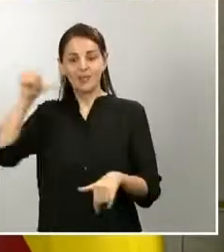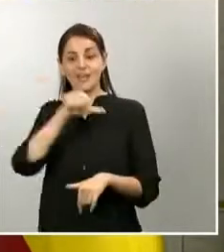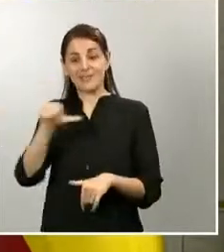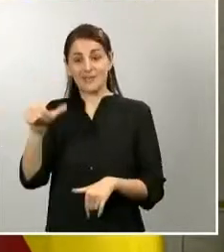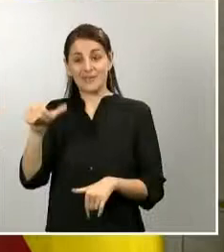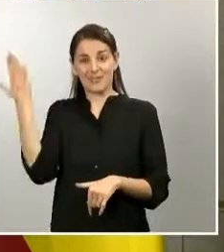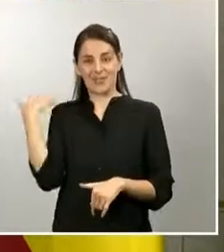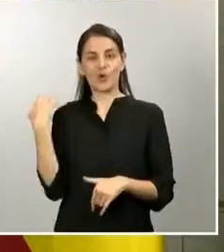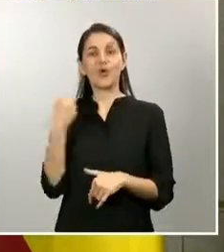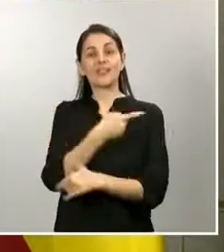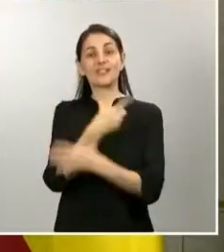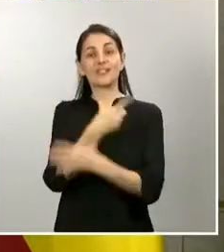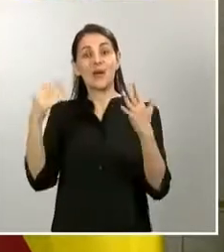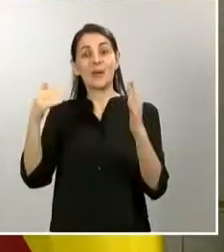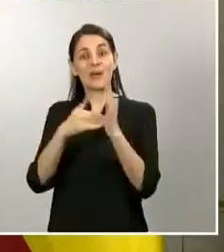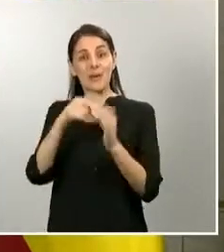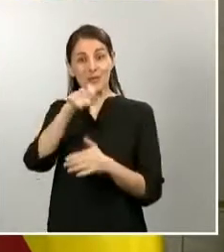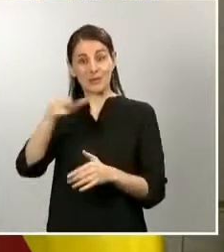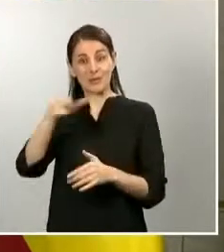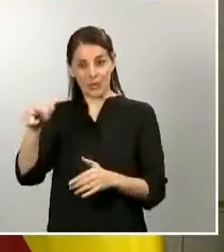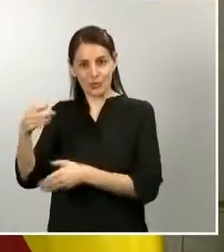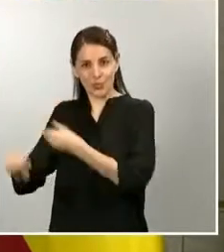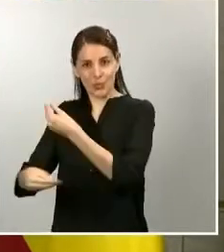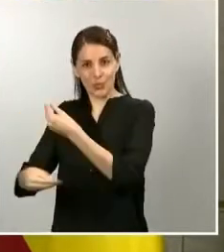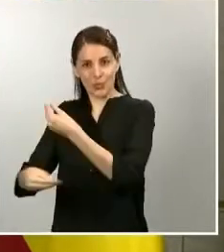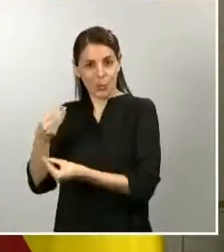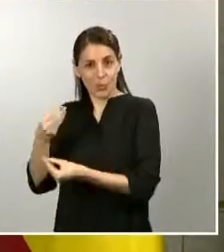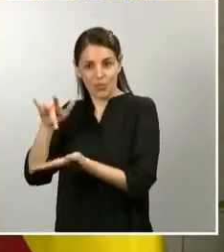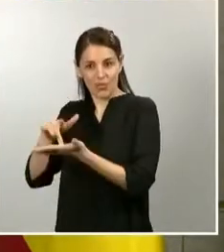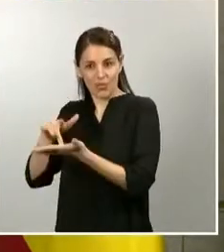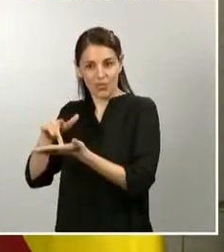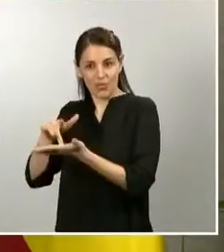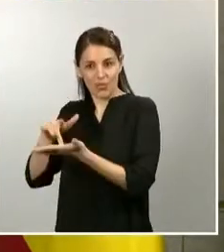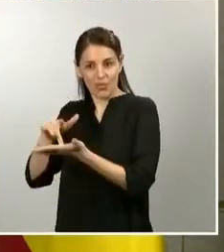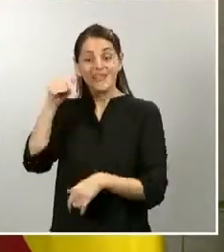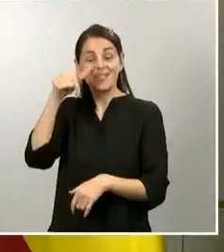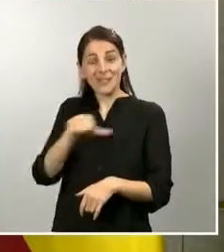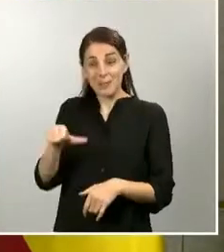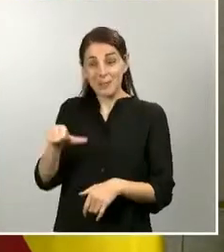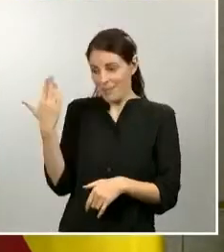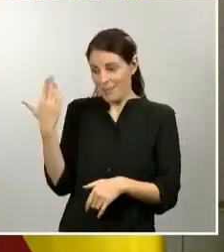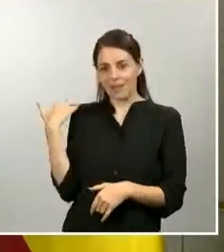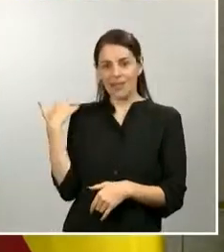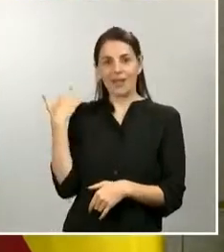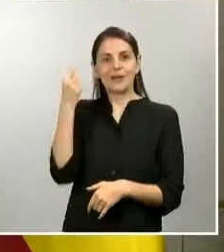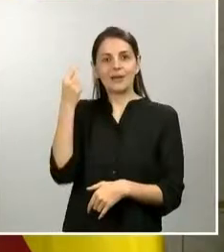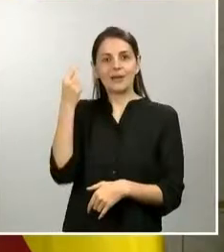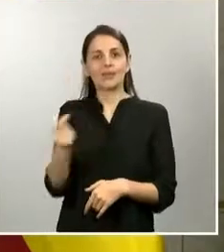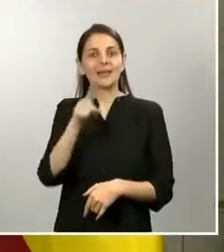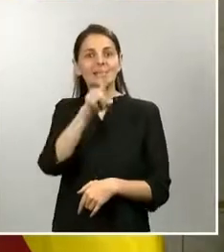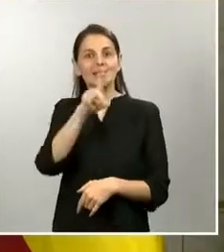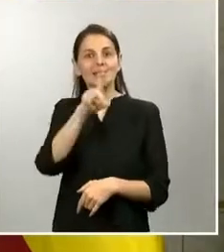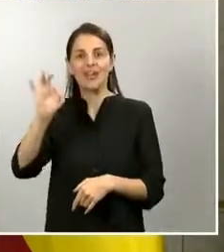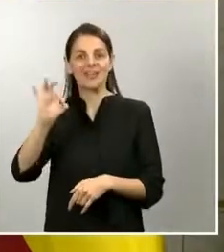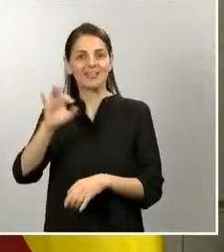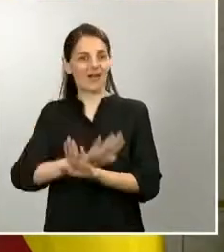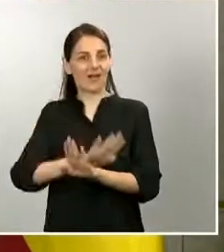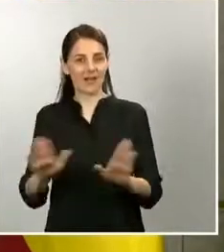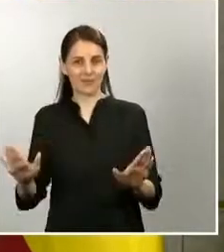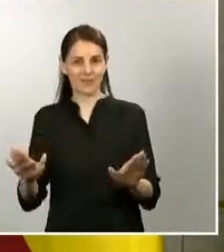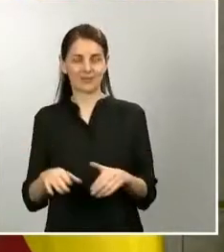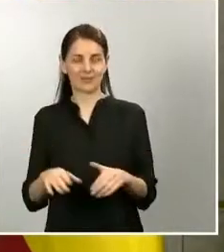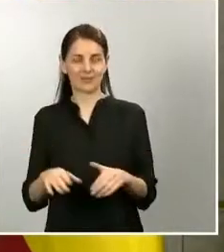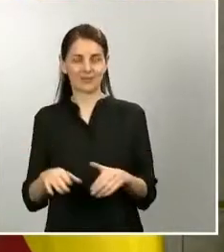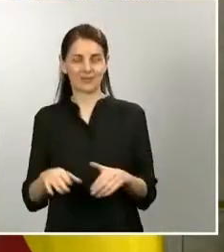En la semana pasada, viajaron del orden de 130. En cuanto al transporte aéreo, el